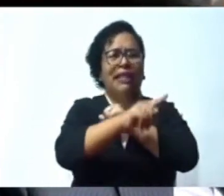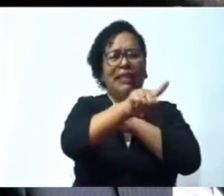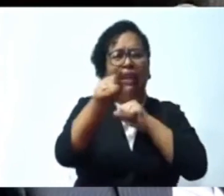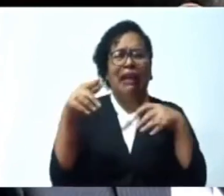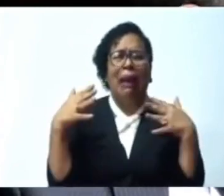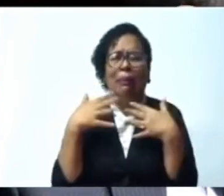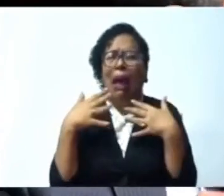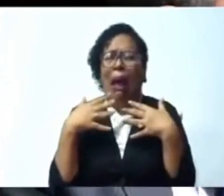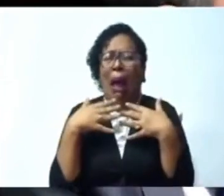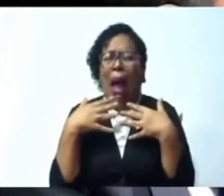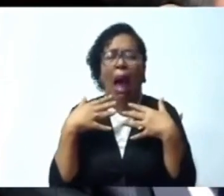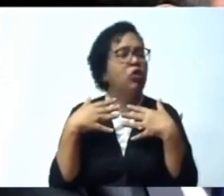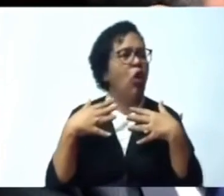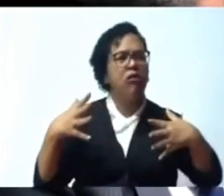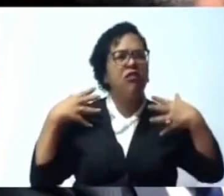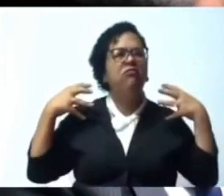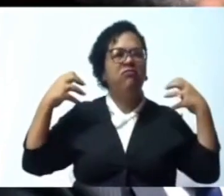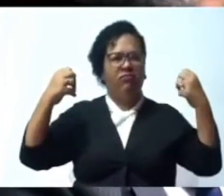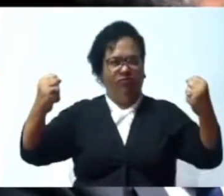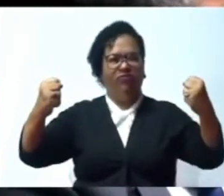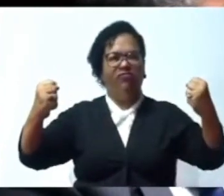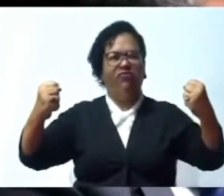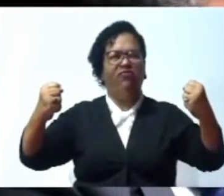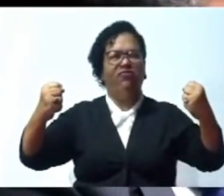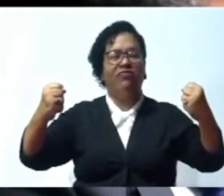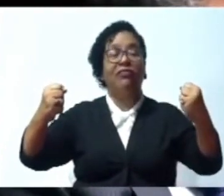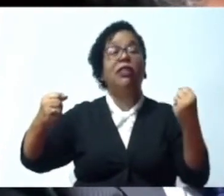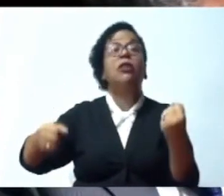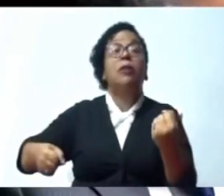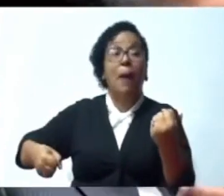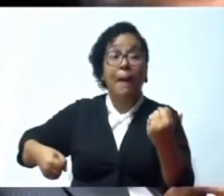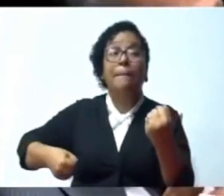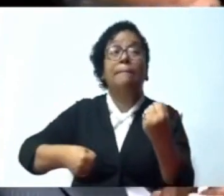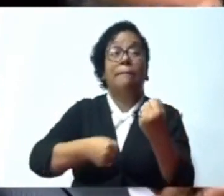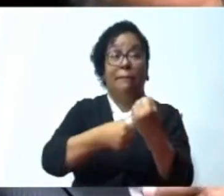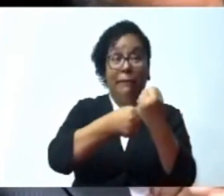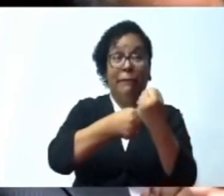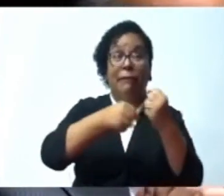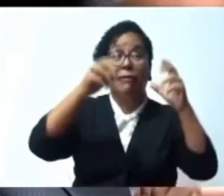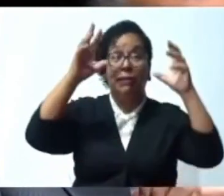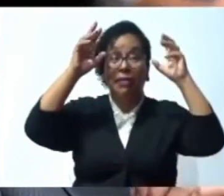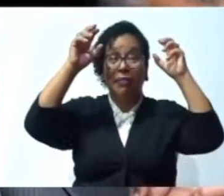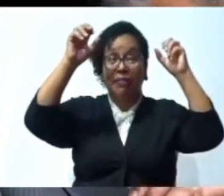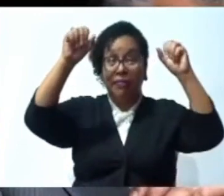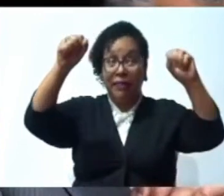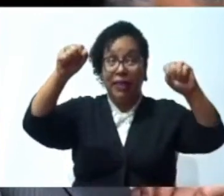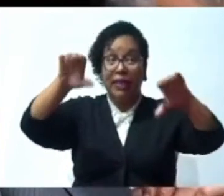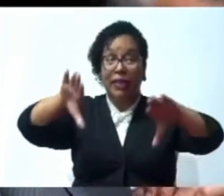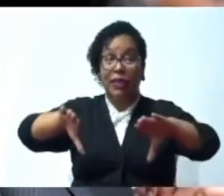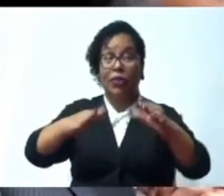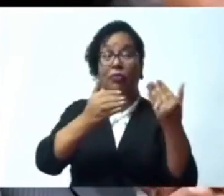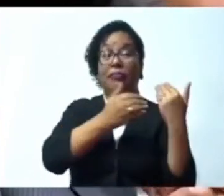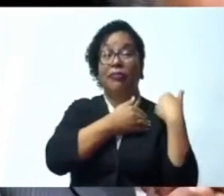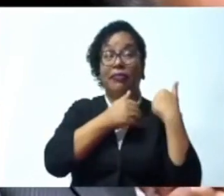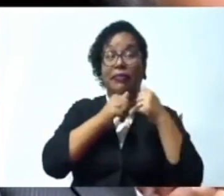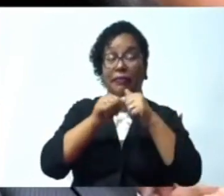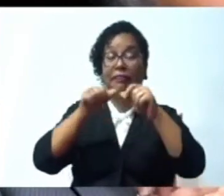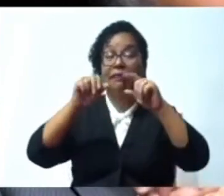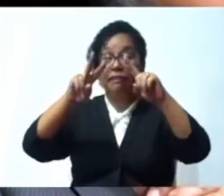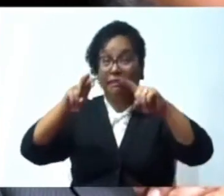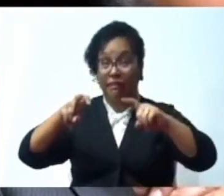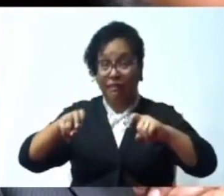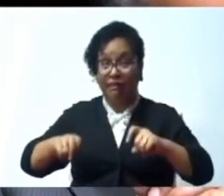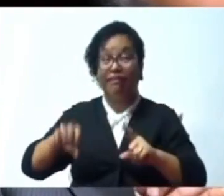uno, honorable magistrado, no solo a las palabras del Presidente de la Comisión de Cultura sino a la de Doña